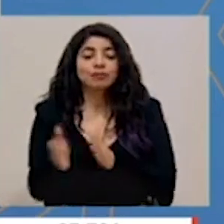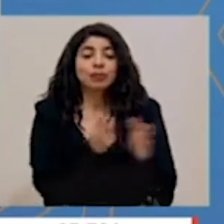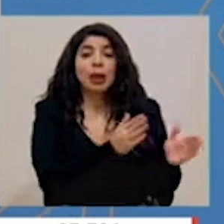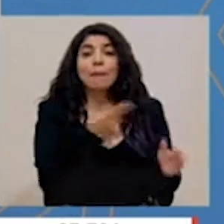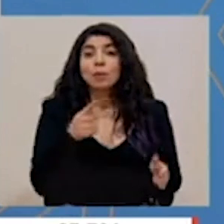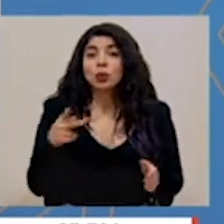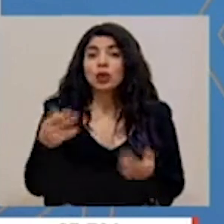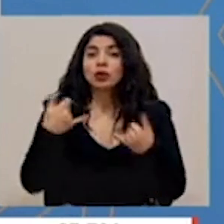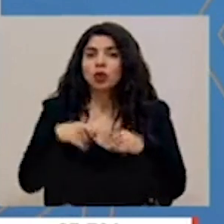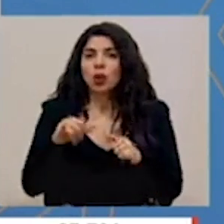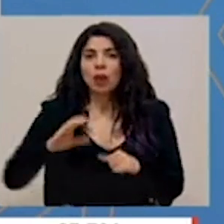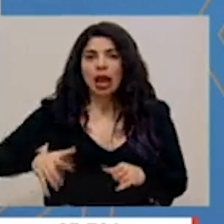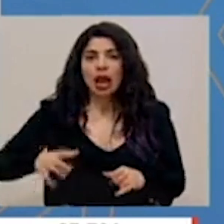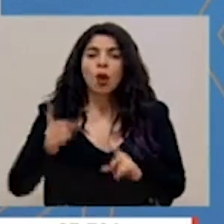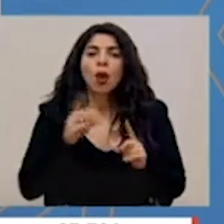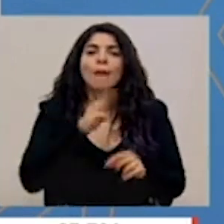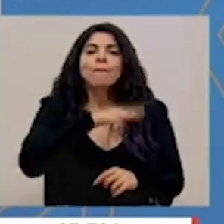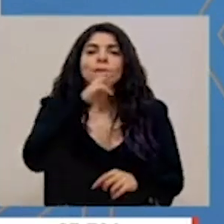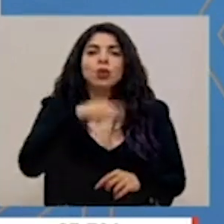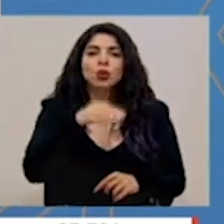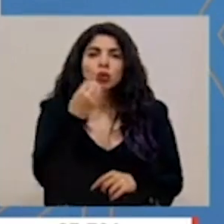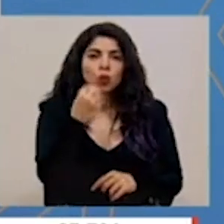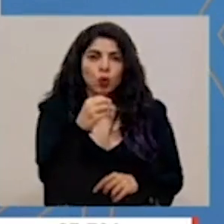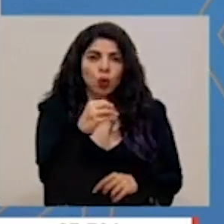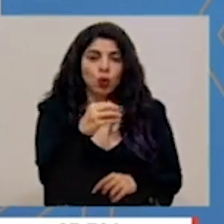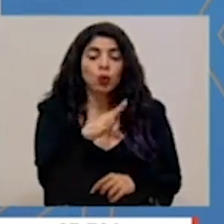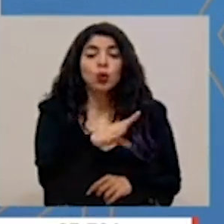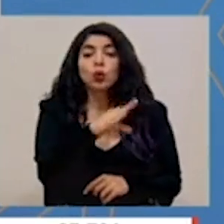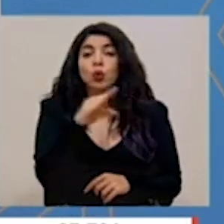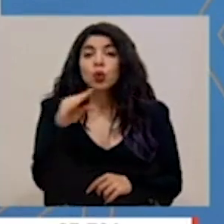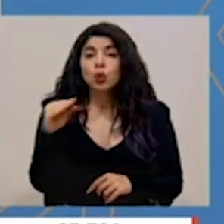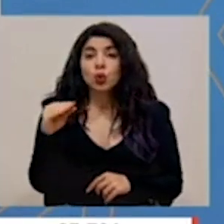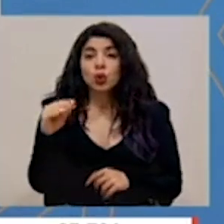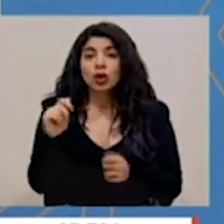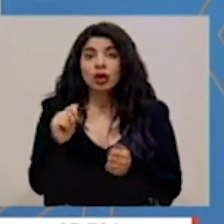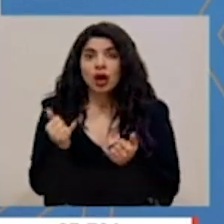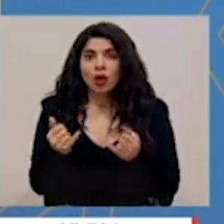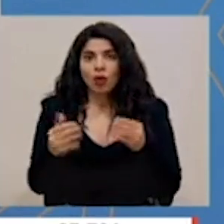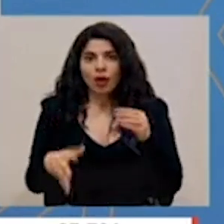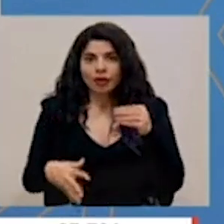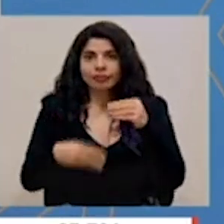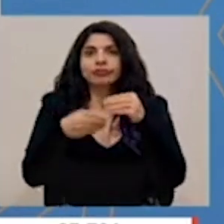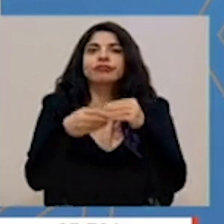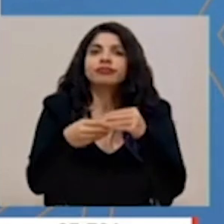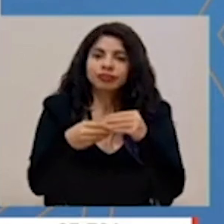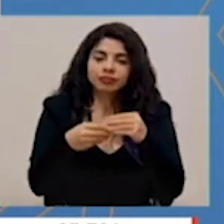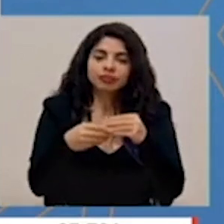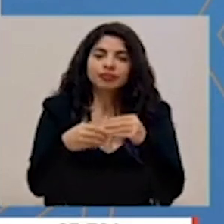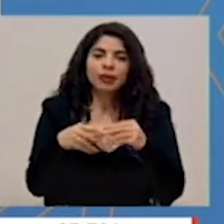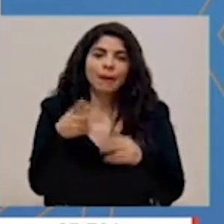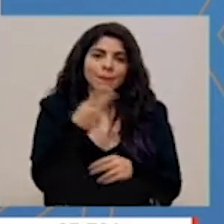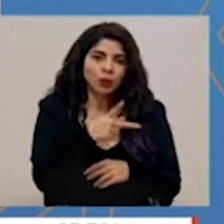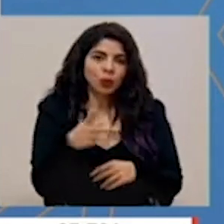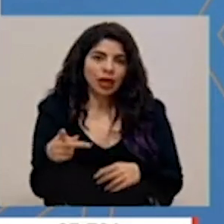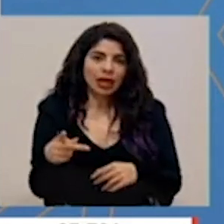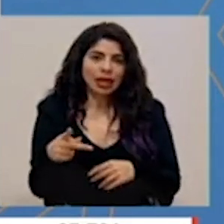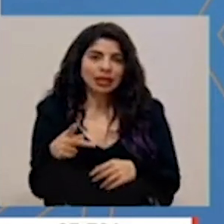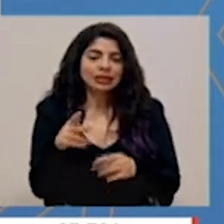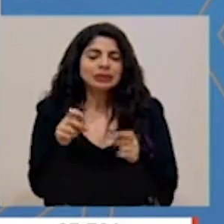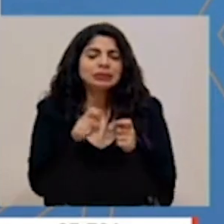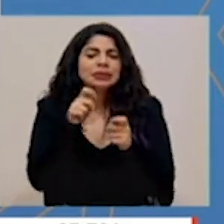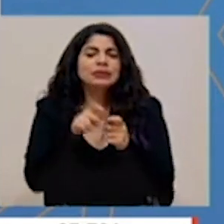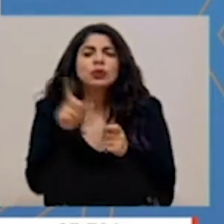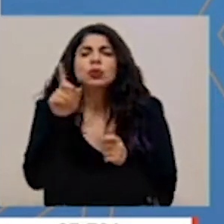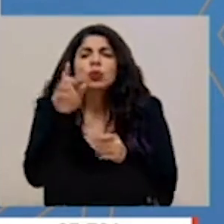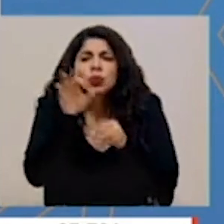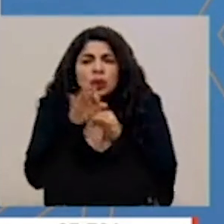mantiene en alerta naranja Montes de Oro y sube, en este caso, el cantón de Punta Arenas, específicamente